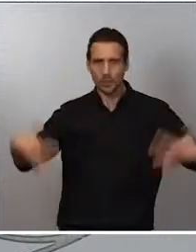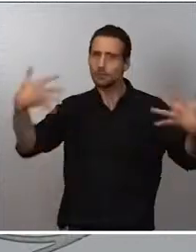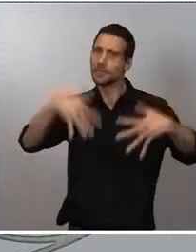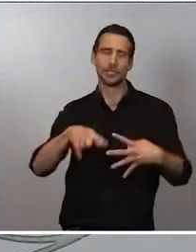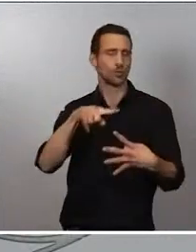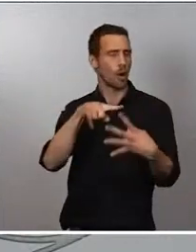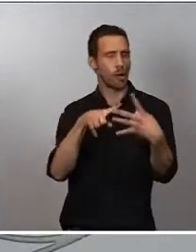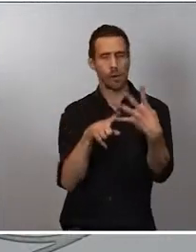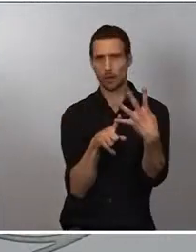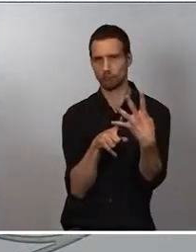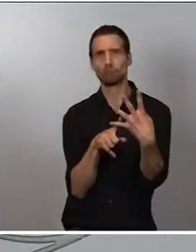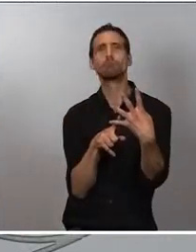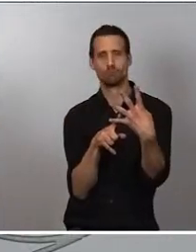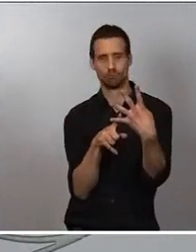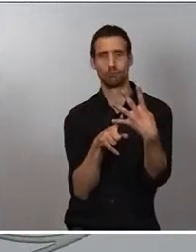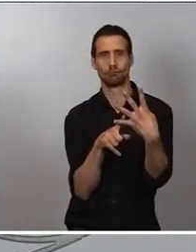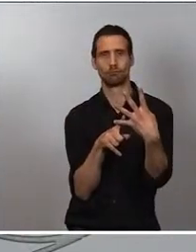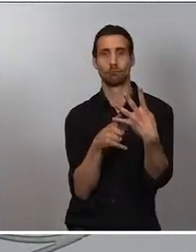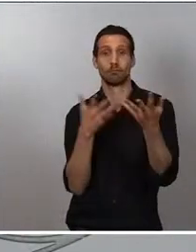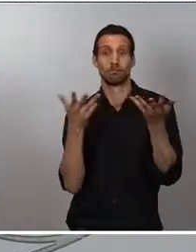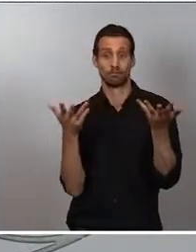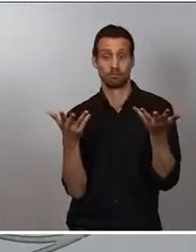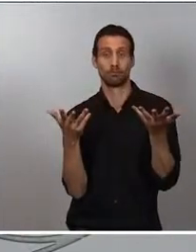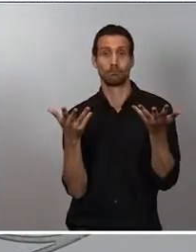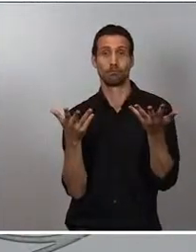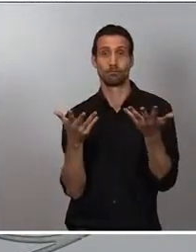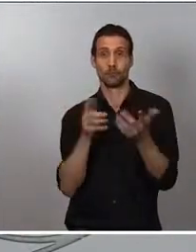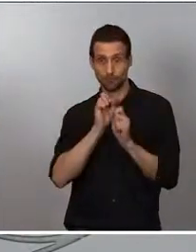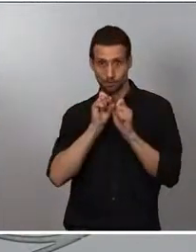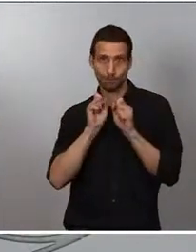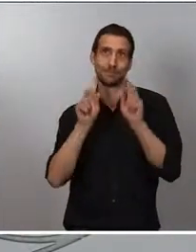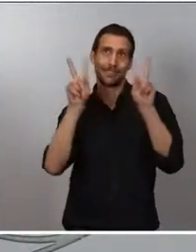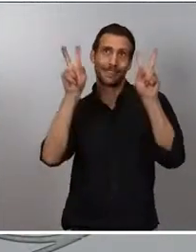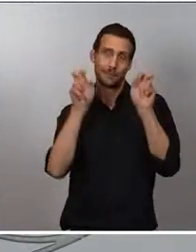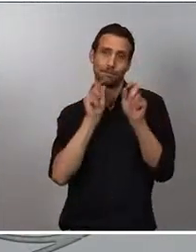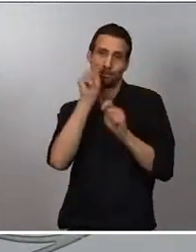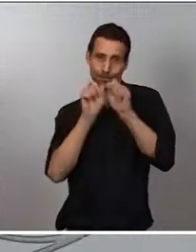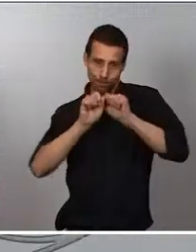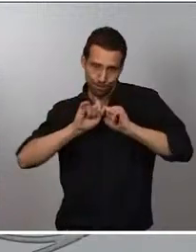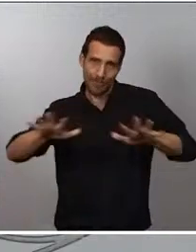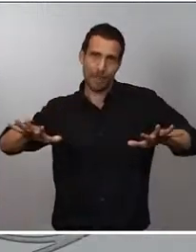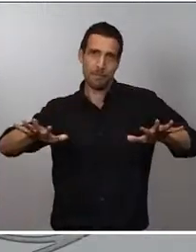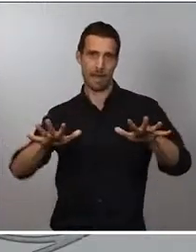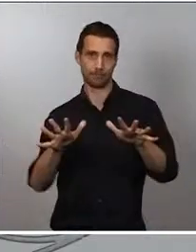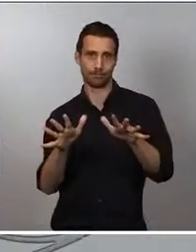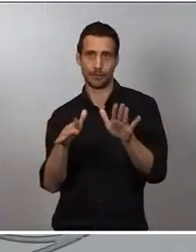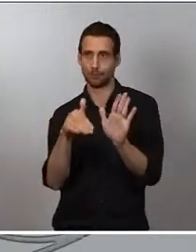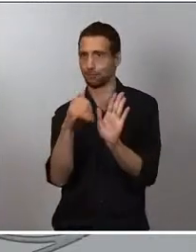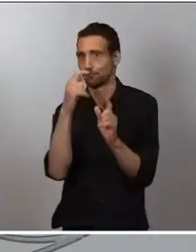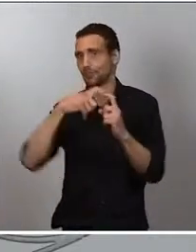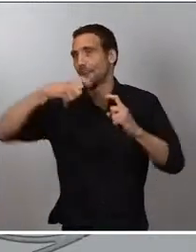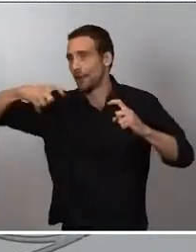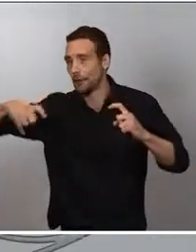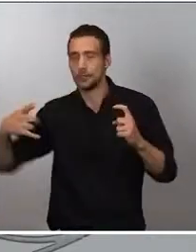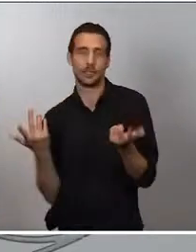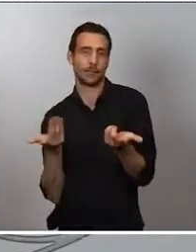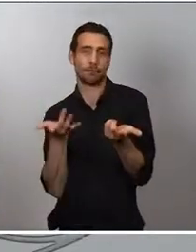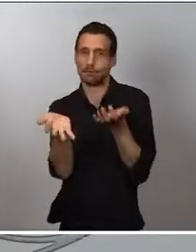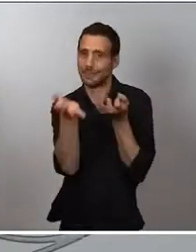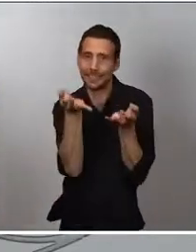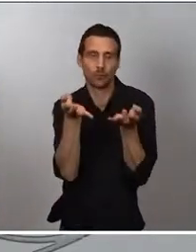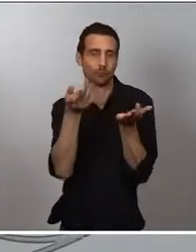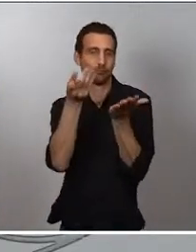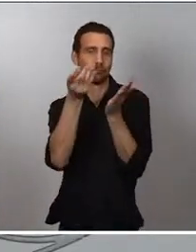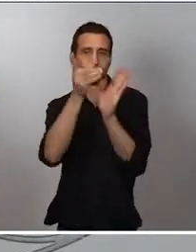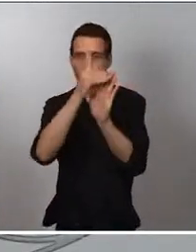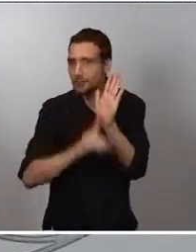el proceso pandémico en nuestro país, la evolución de todos los indicadores que sabemos que nos da, el parámetro de cómo va la